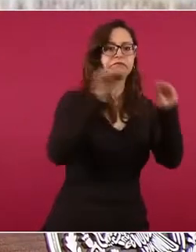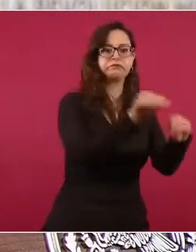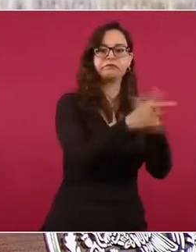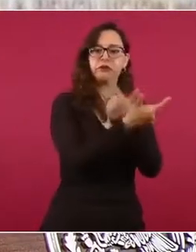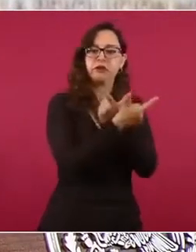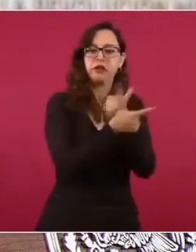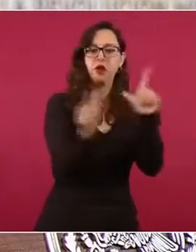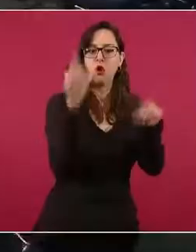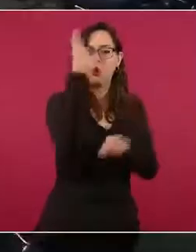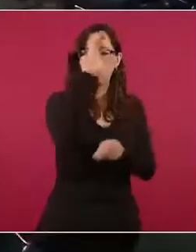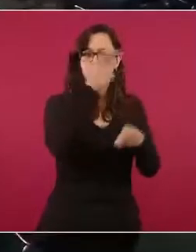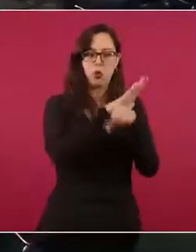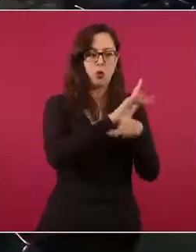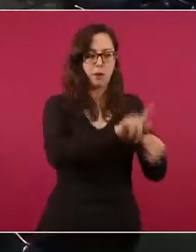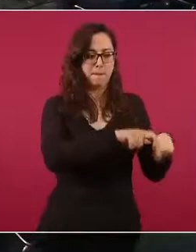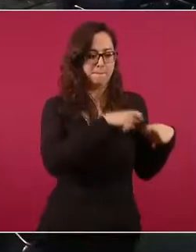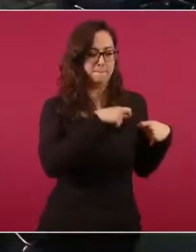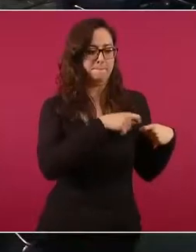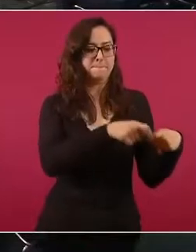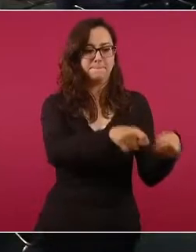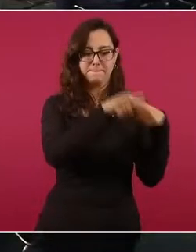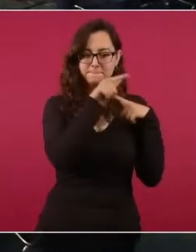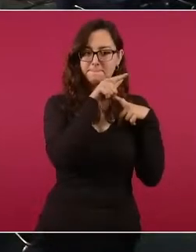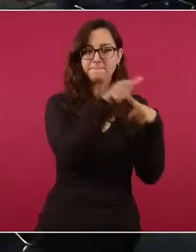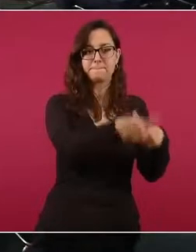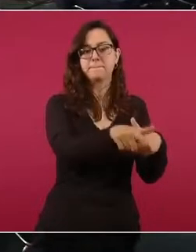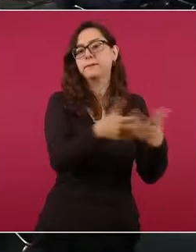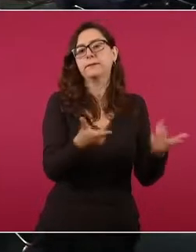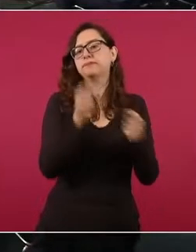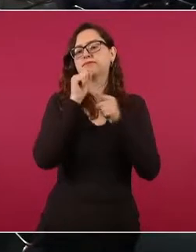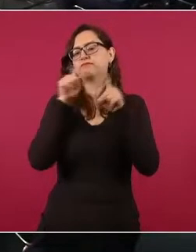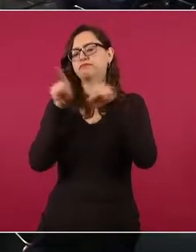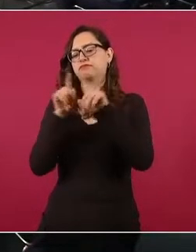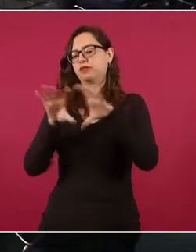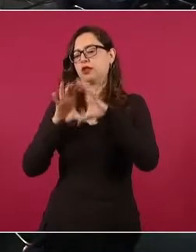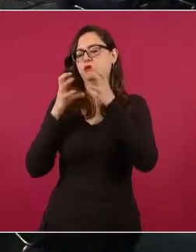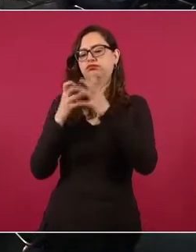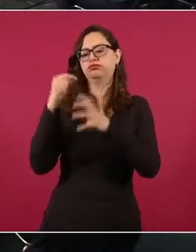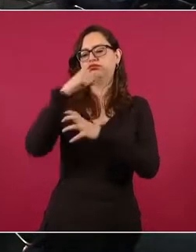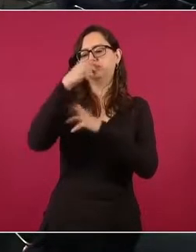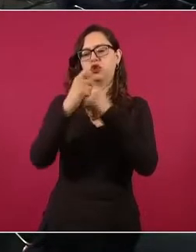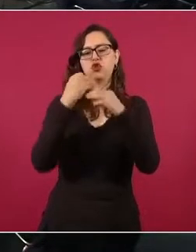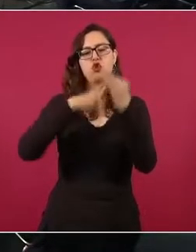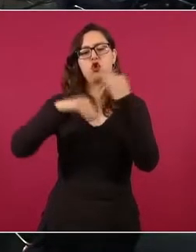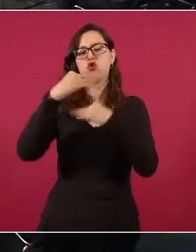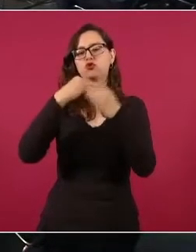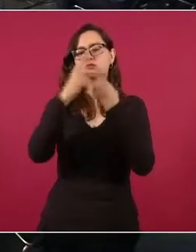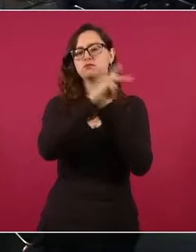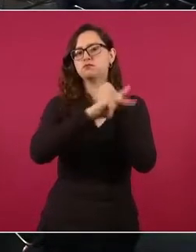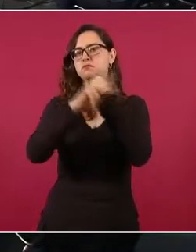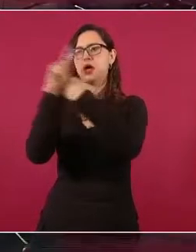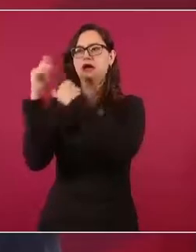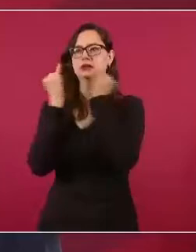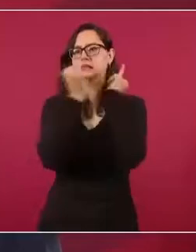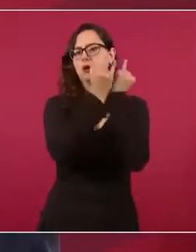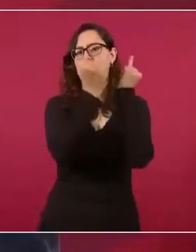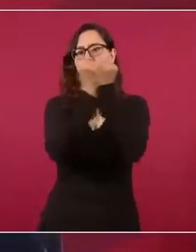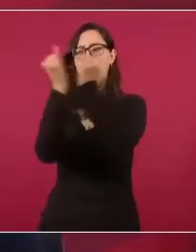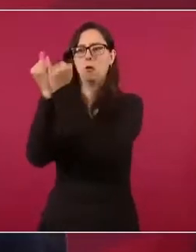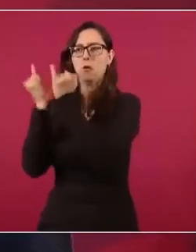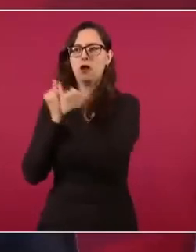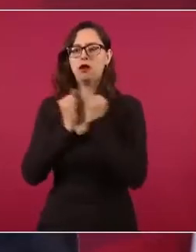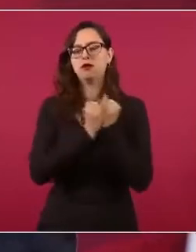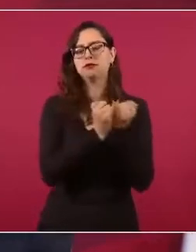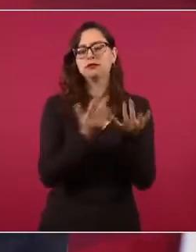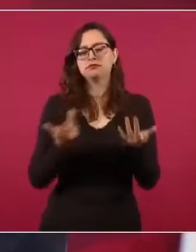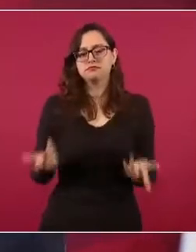Esto sucede en todos lados, entonces por